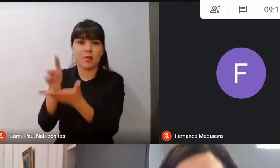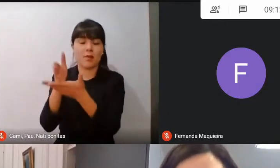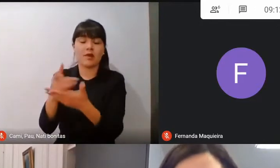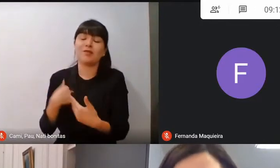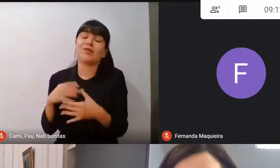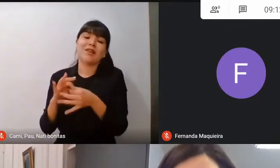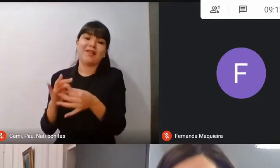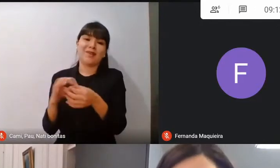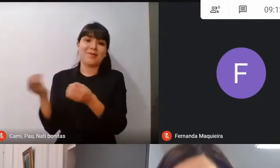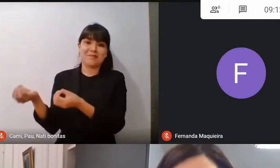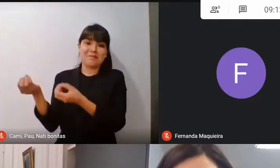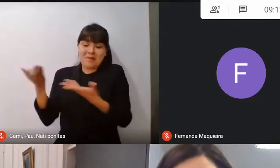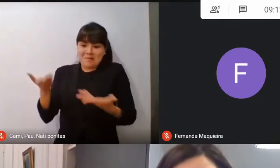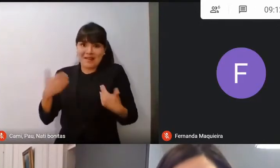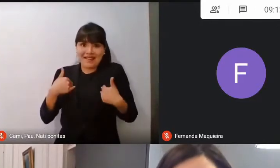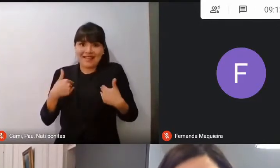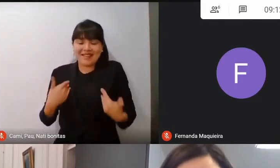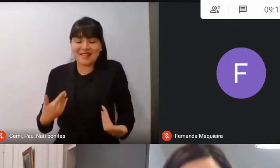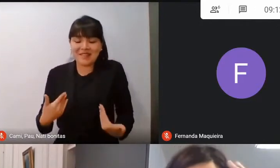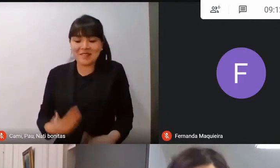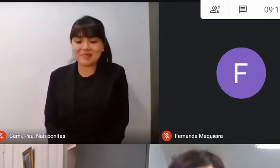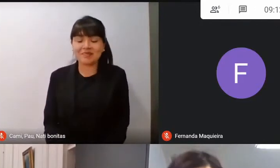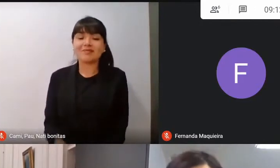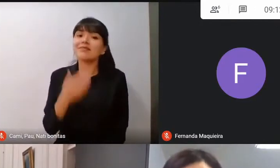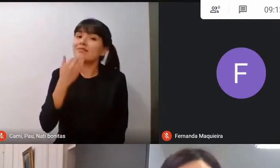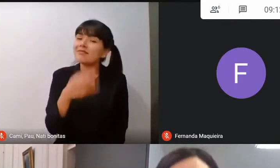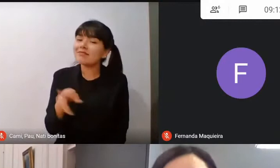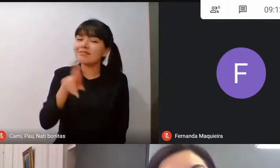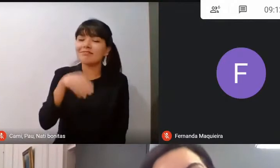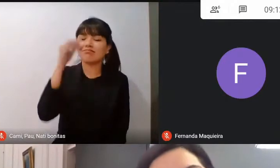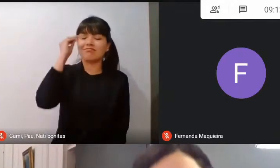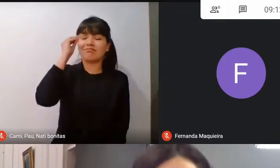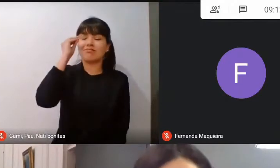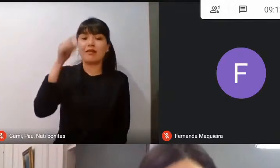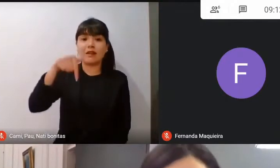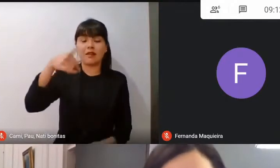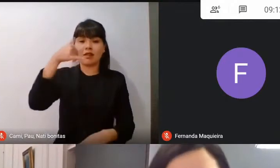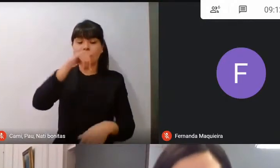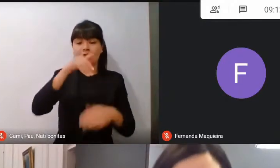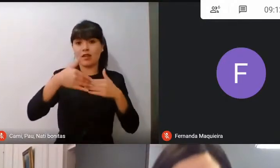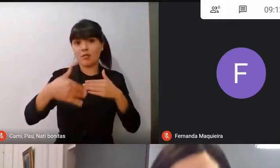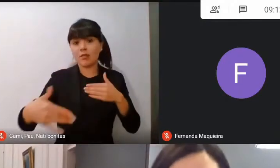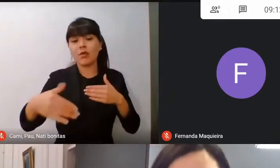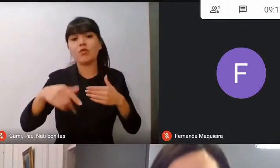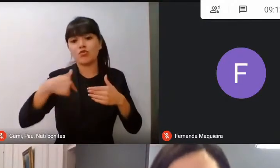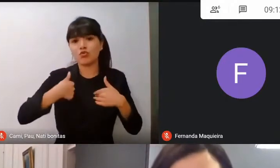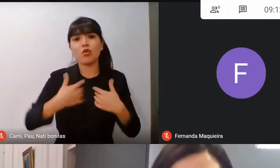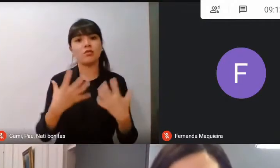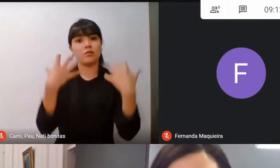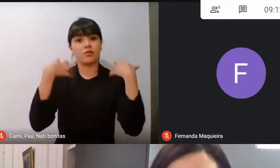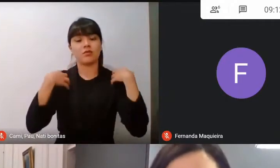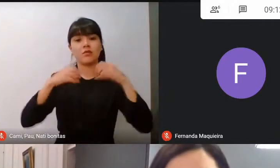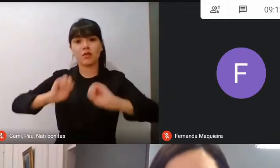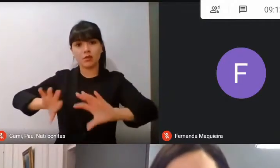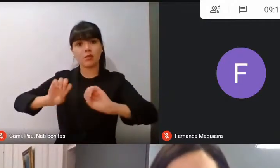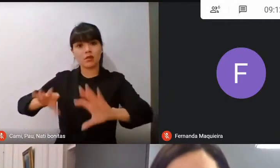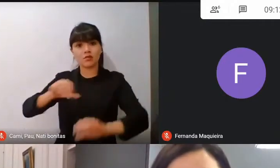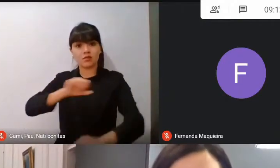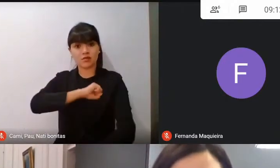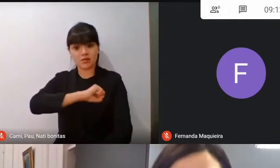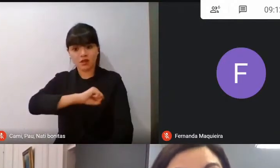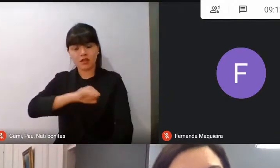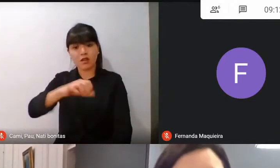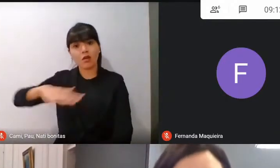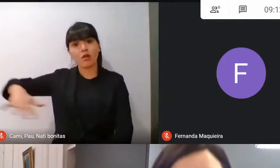volver a reiterar que espero que este tiempo donde yo dirija la educación de Santiago podamos